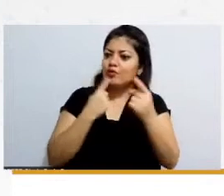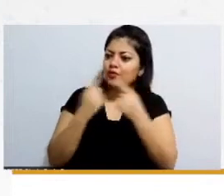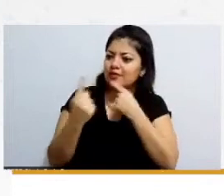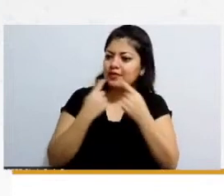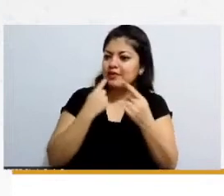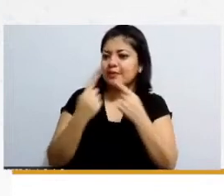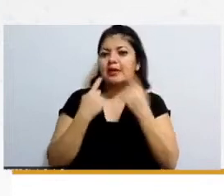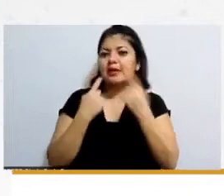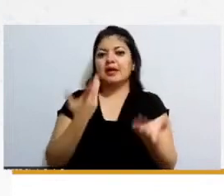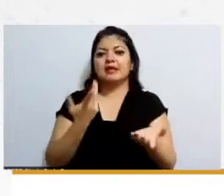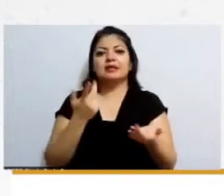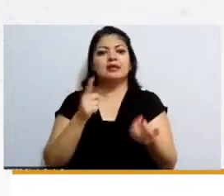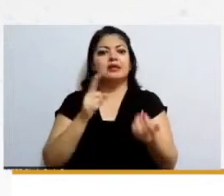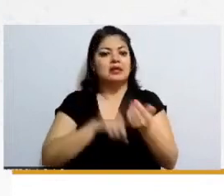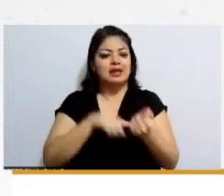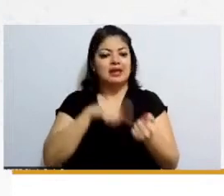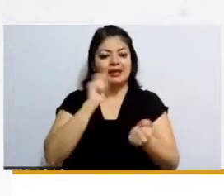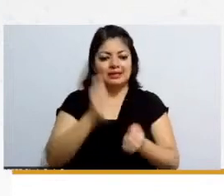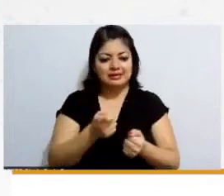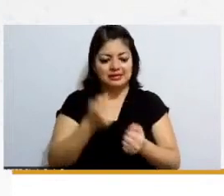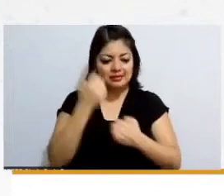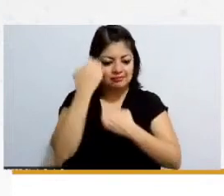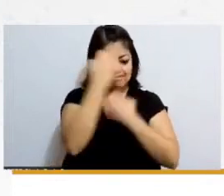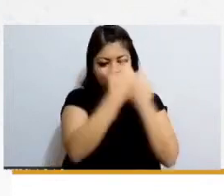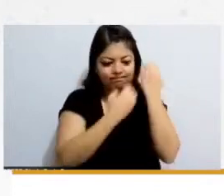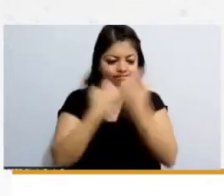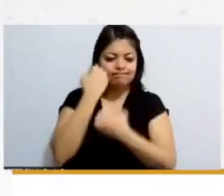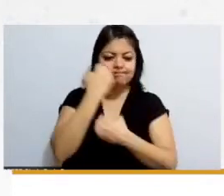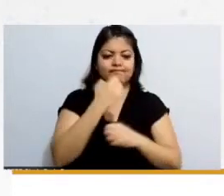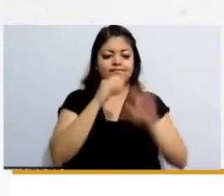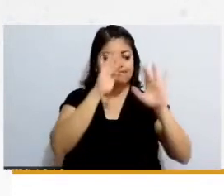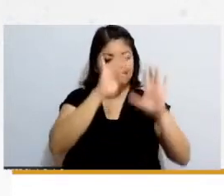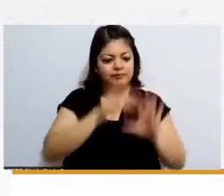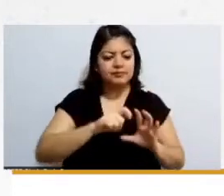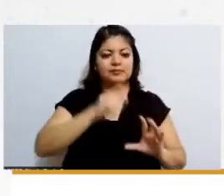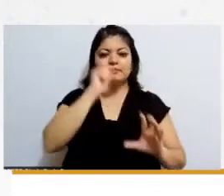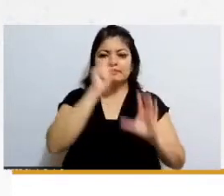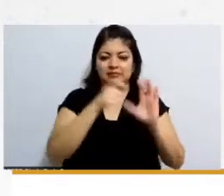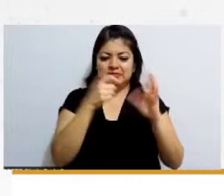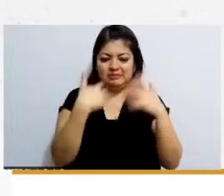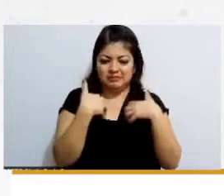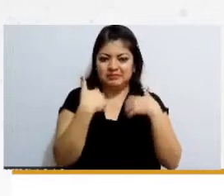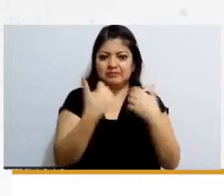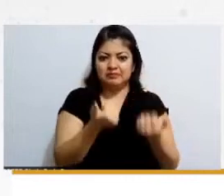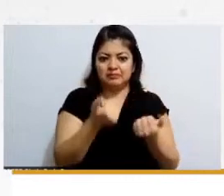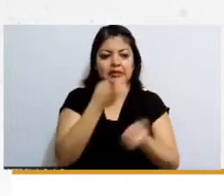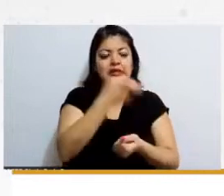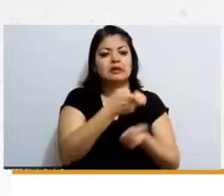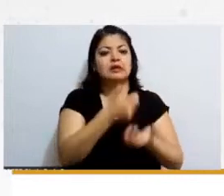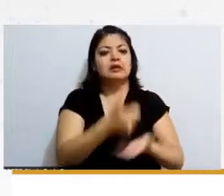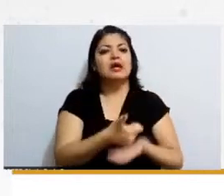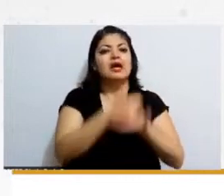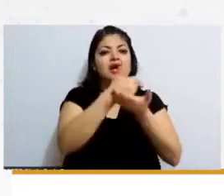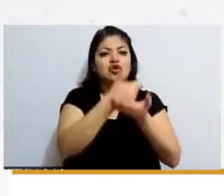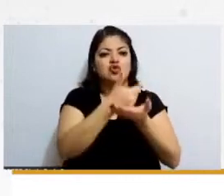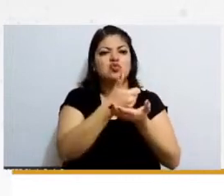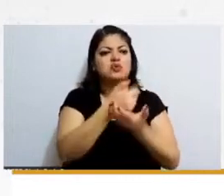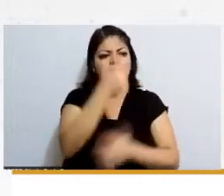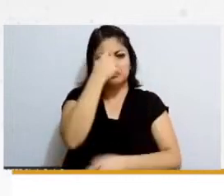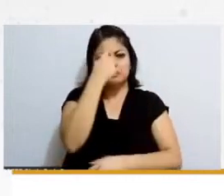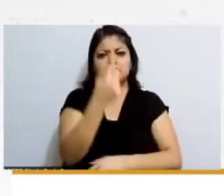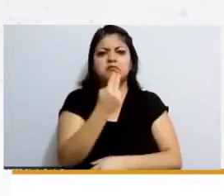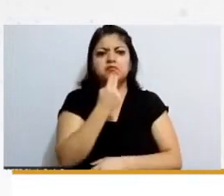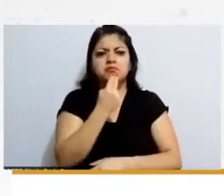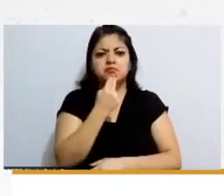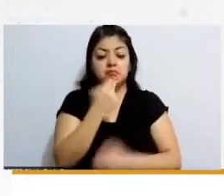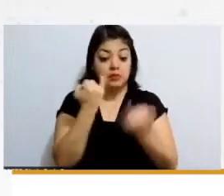la la sentencia analizarlo comprenderlo creo que ayuda mucho también a incluso